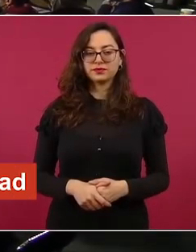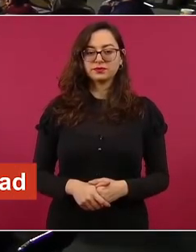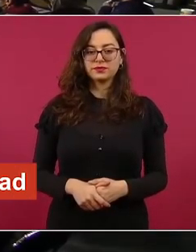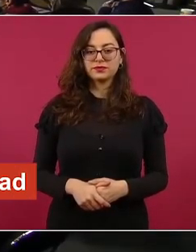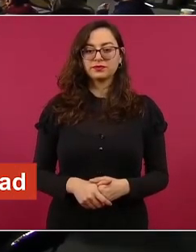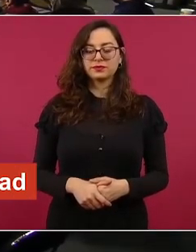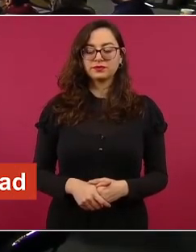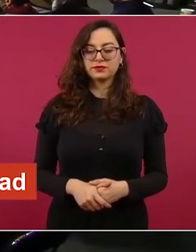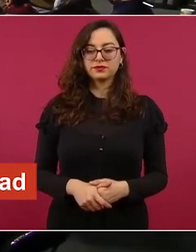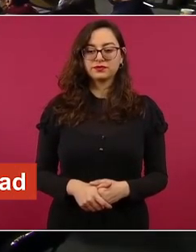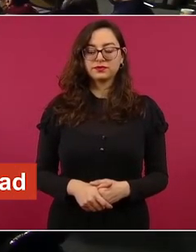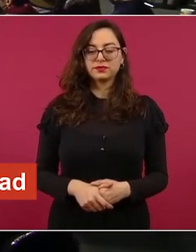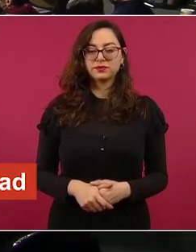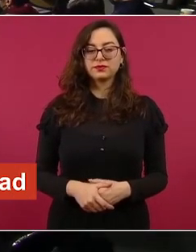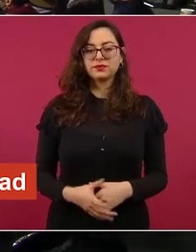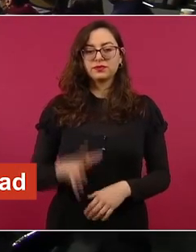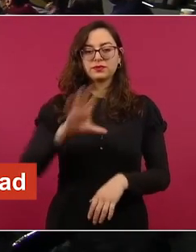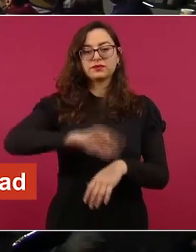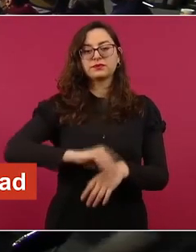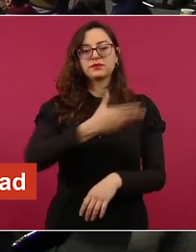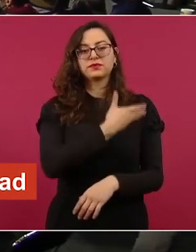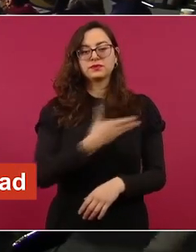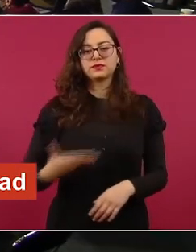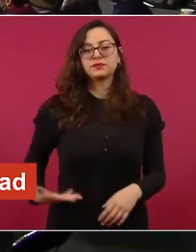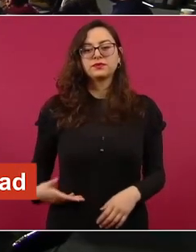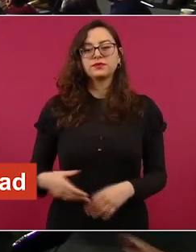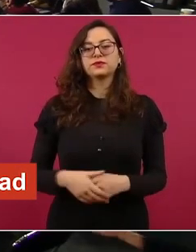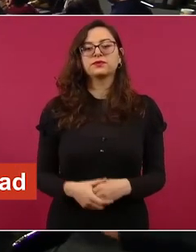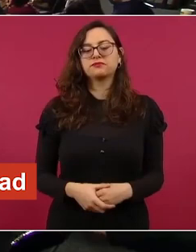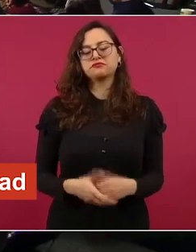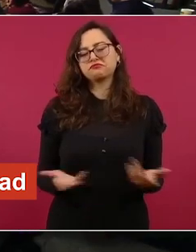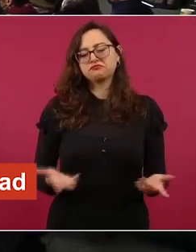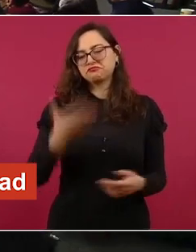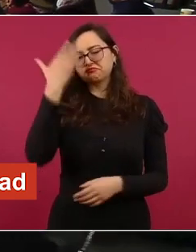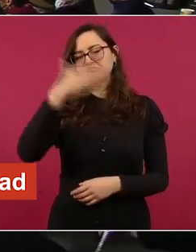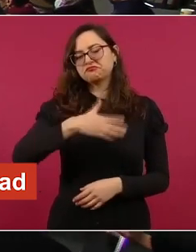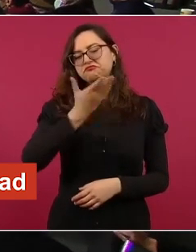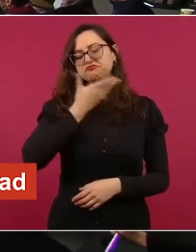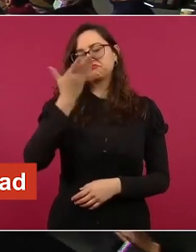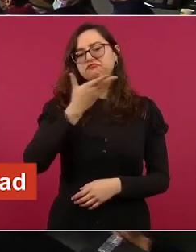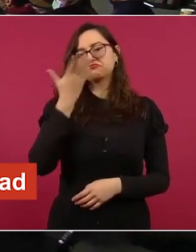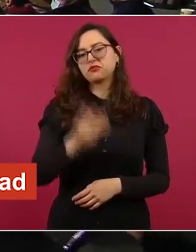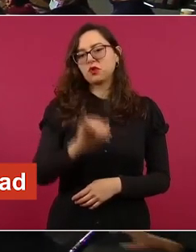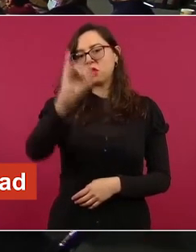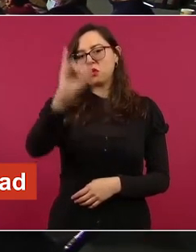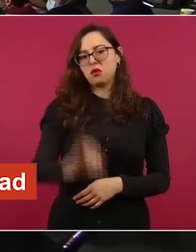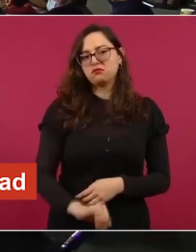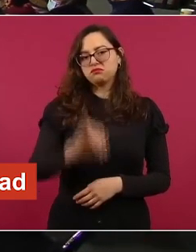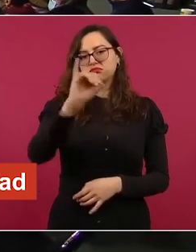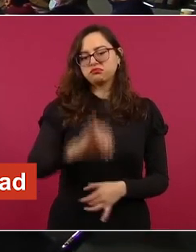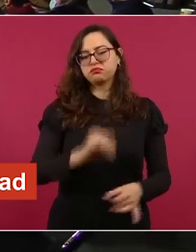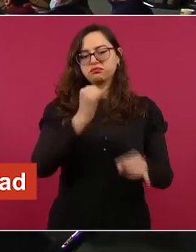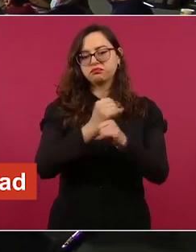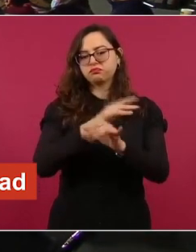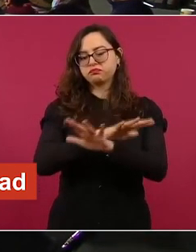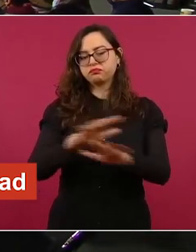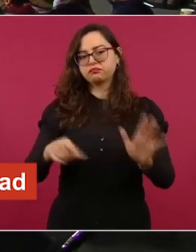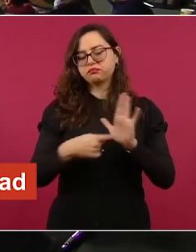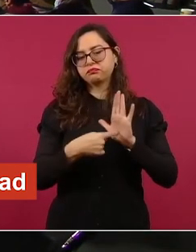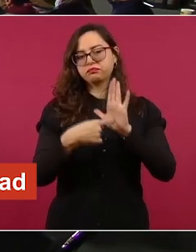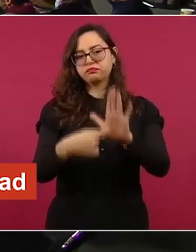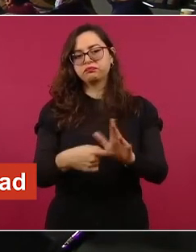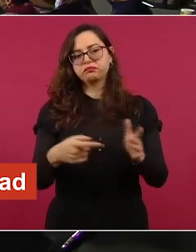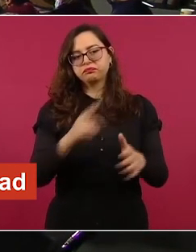Con su permiso, señor presidente, como cada jueves se presenta el informe Cero Impunidad No Hay Crimen Sin Castigo,